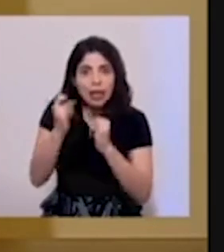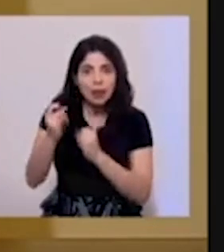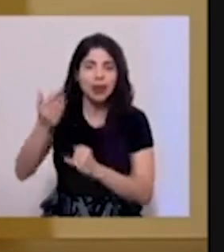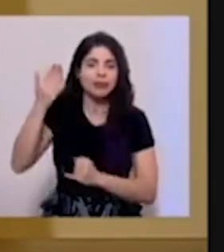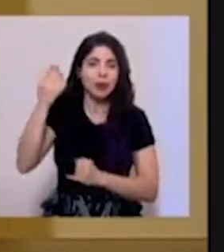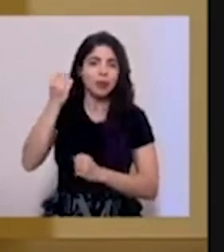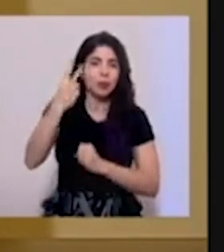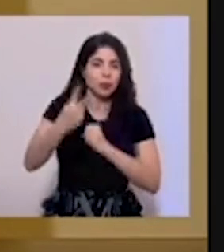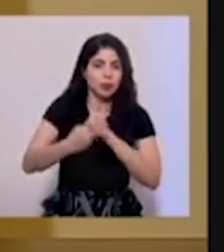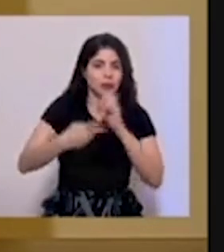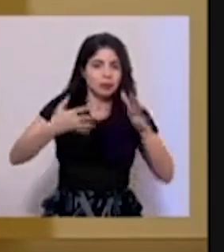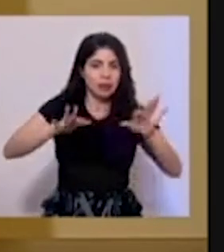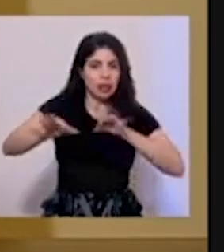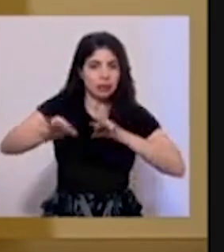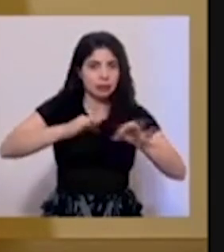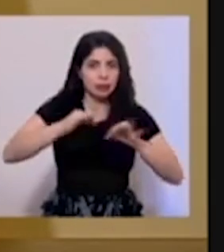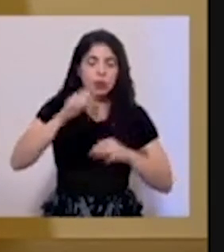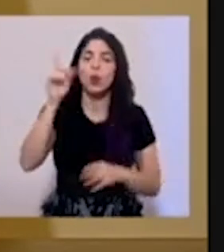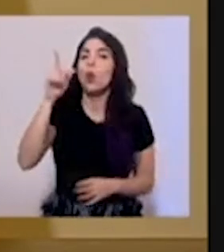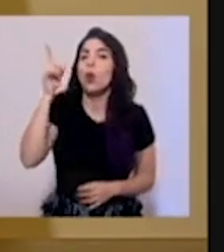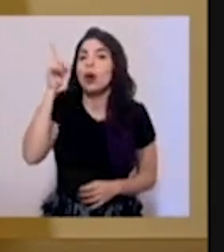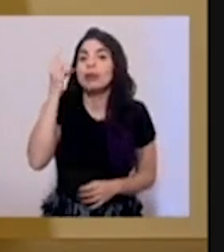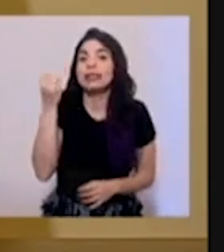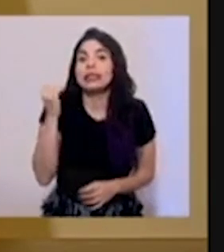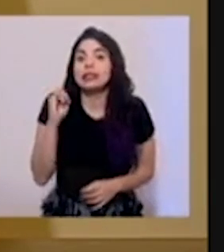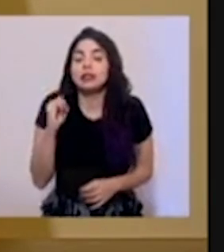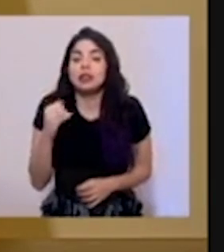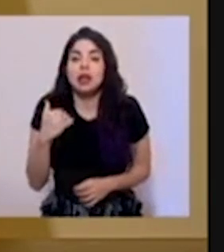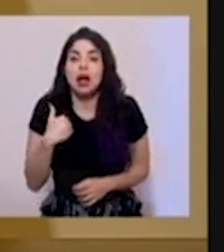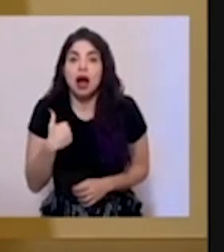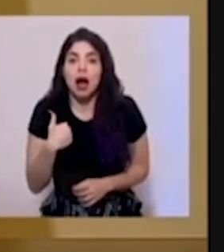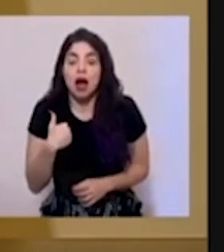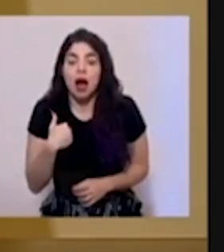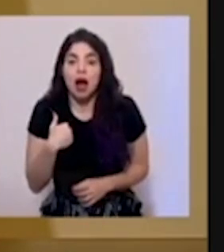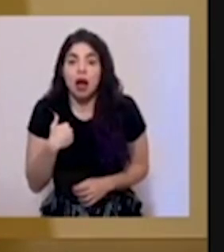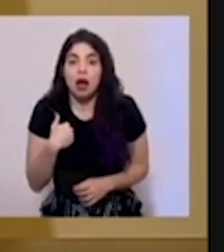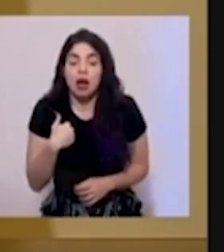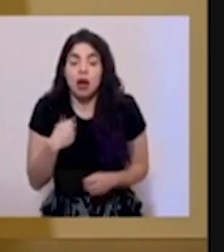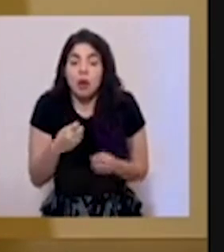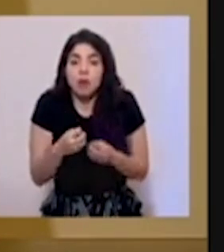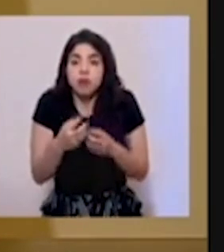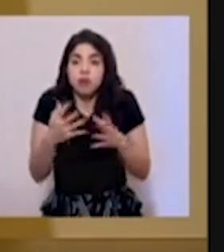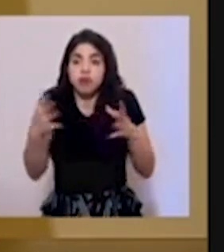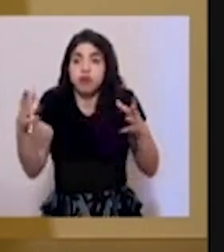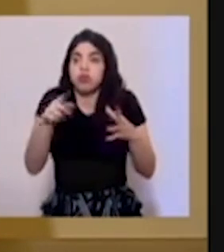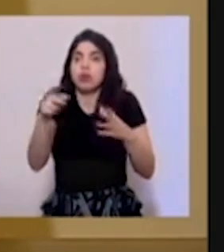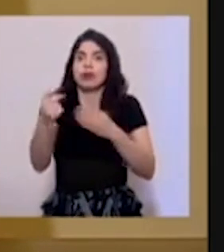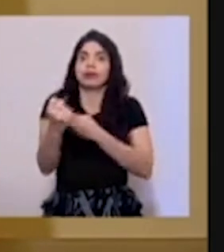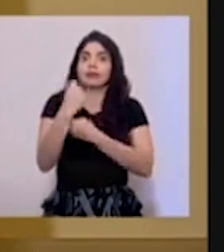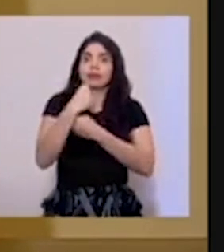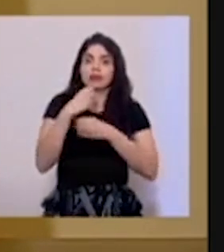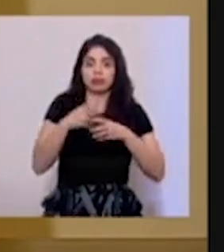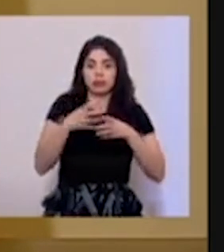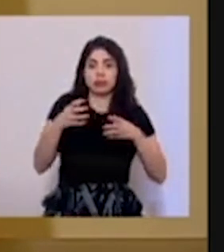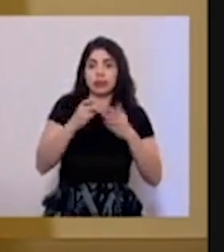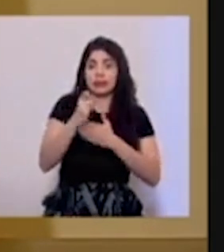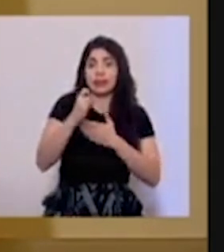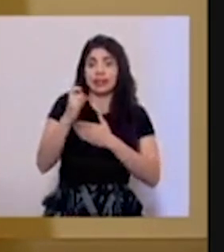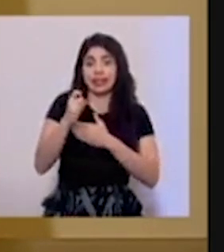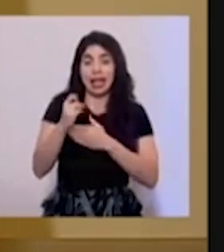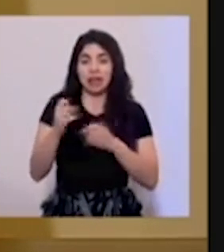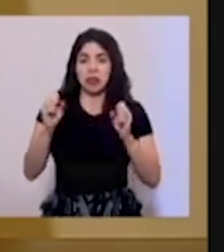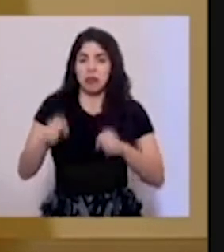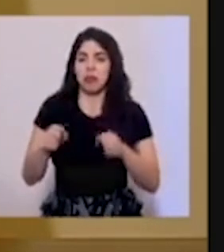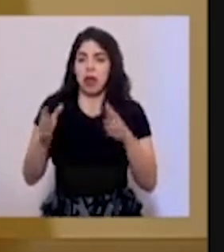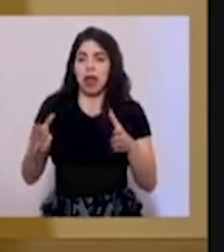Es evidente que si hay un sobrepaso de la capacidad instalada, pues se van a